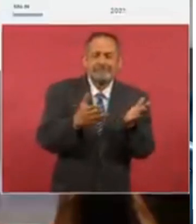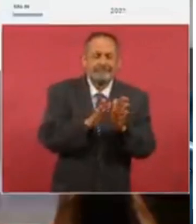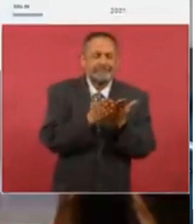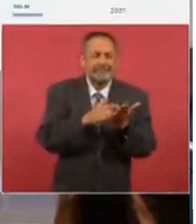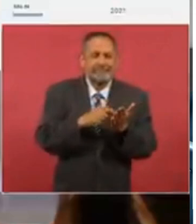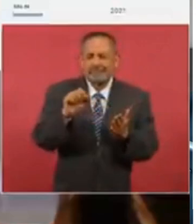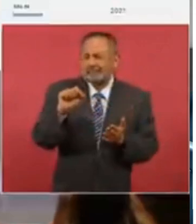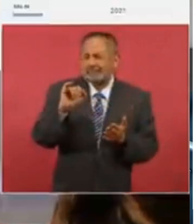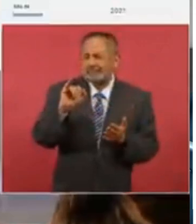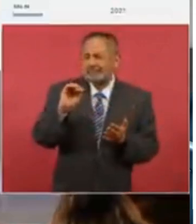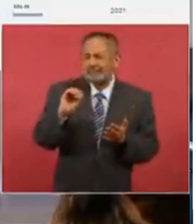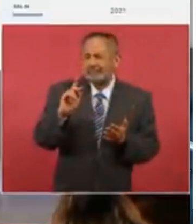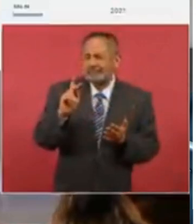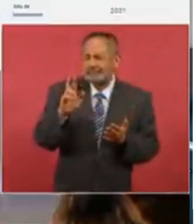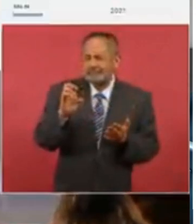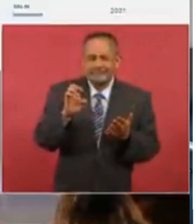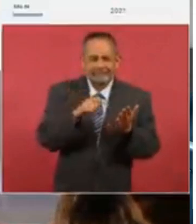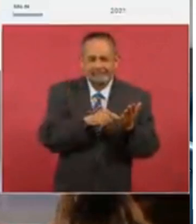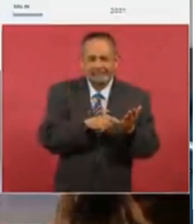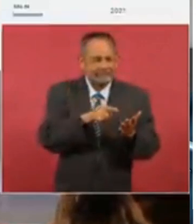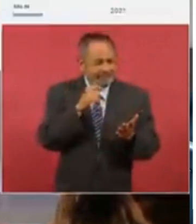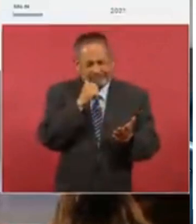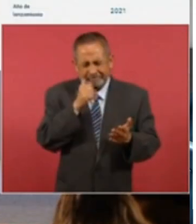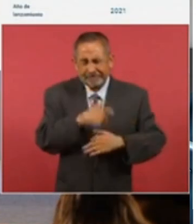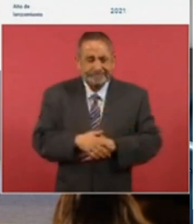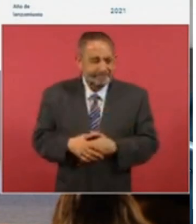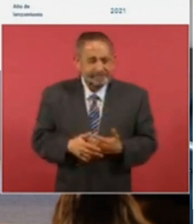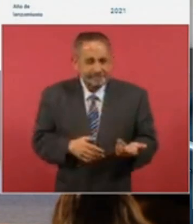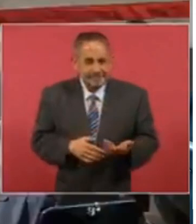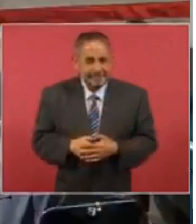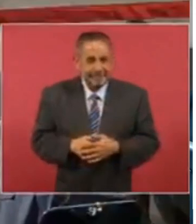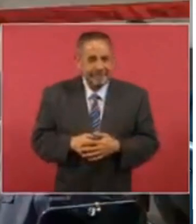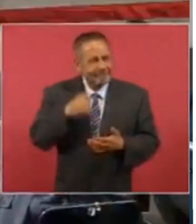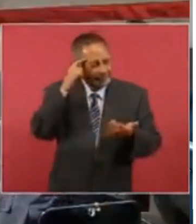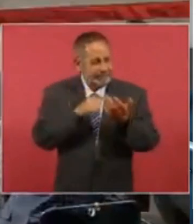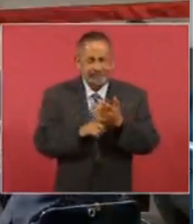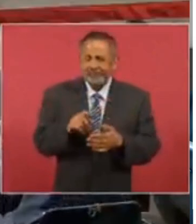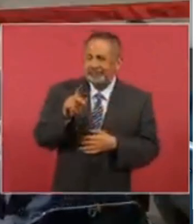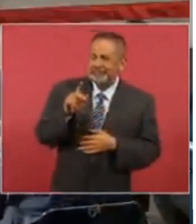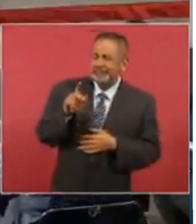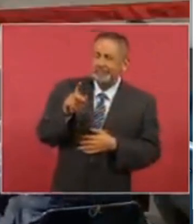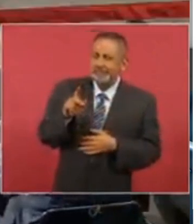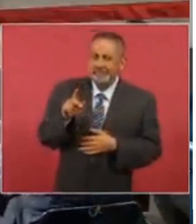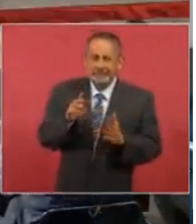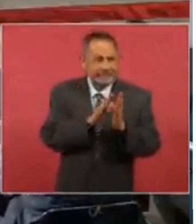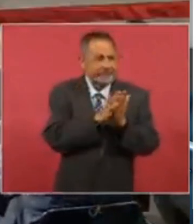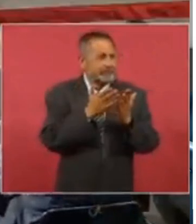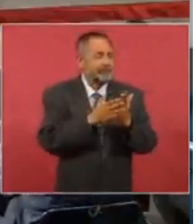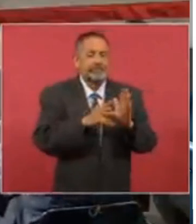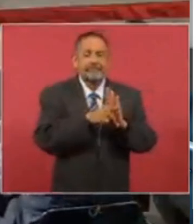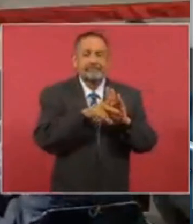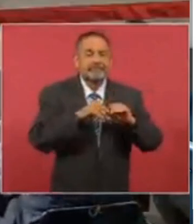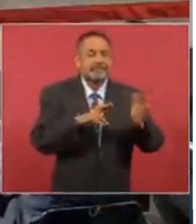varios temas, entre ellos el de Ovidio Guzmán, que dicen que no es Ovidio. Hay que recordar que desde el día que lo